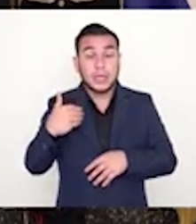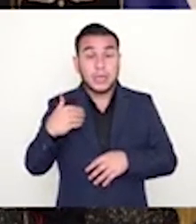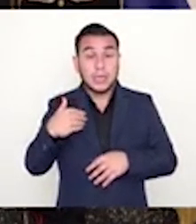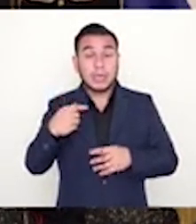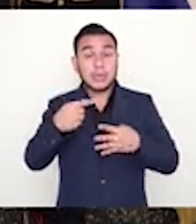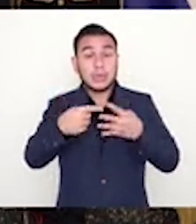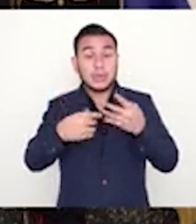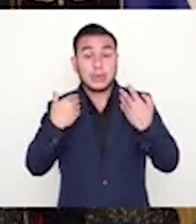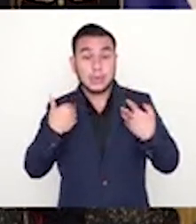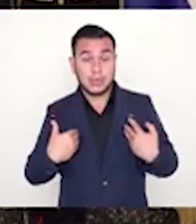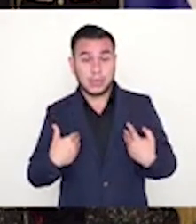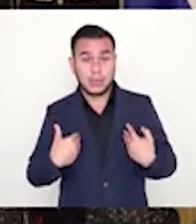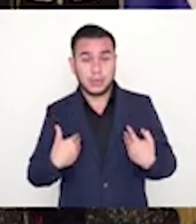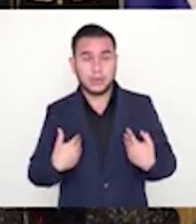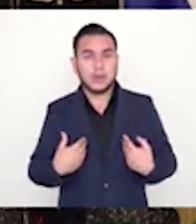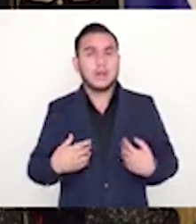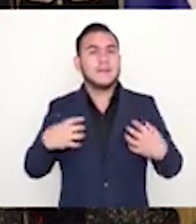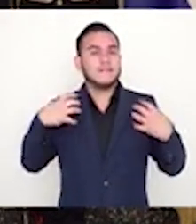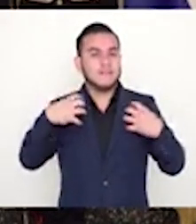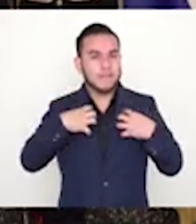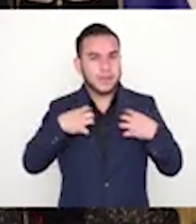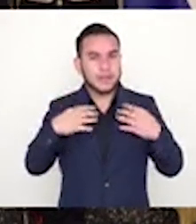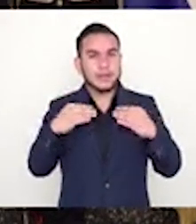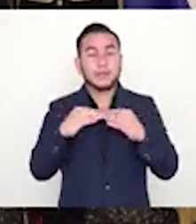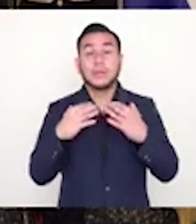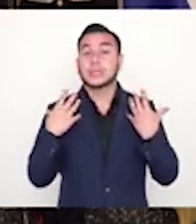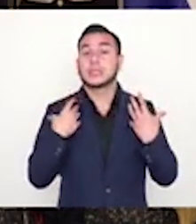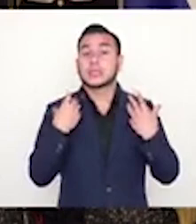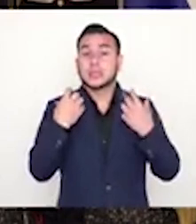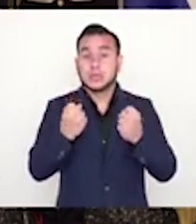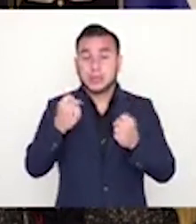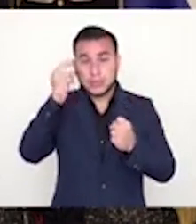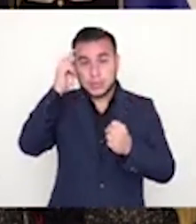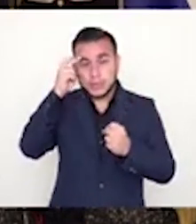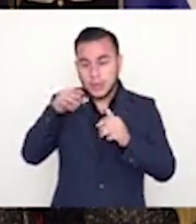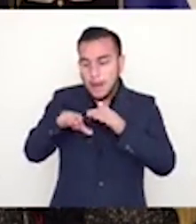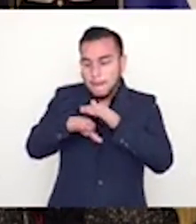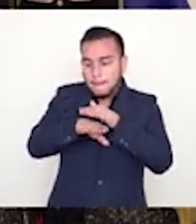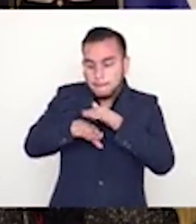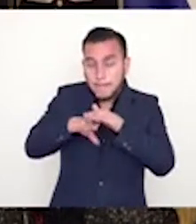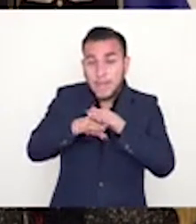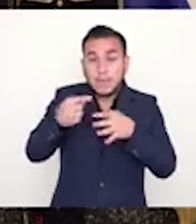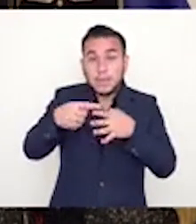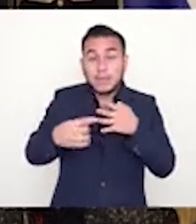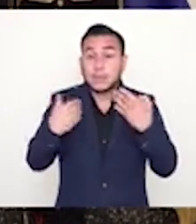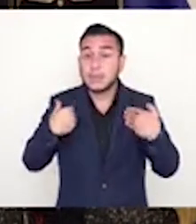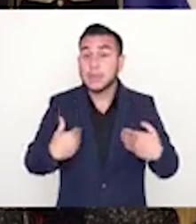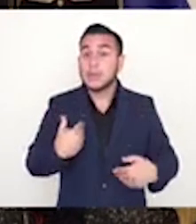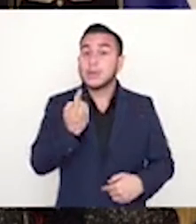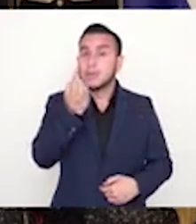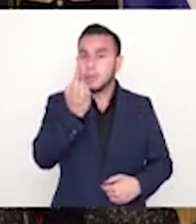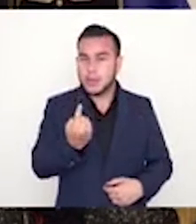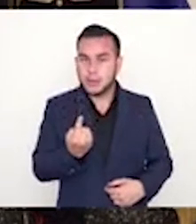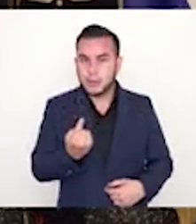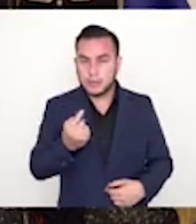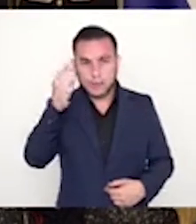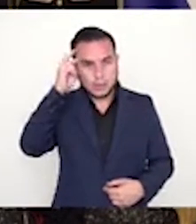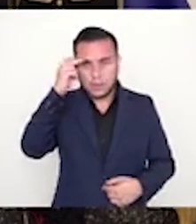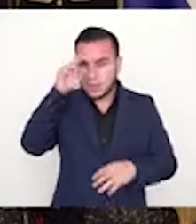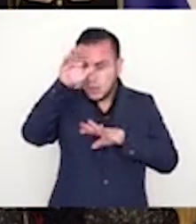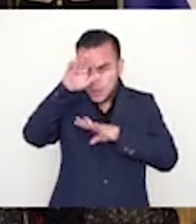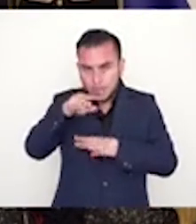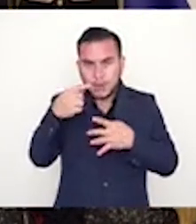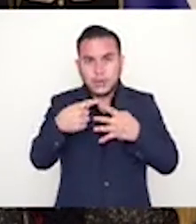pueblo salvadoreño, que son derechos, además de constitucionales, son derechos fundamentales, son derechos humanos, y están violando la ley de la